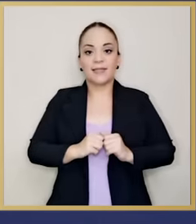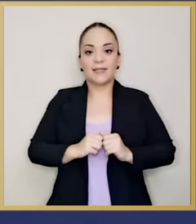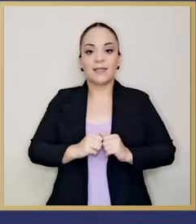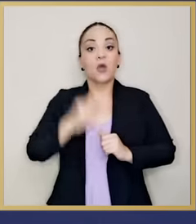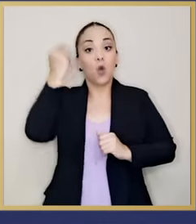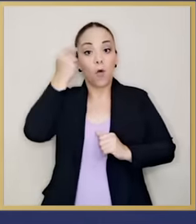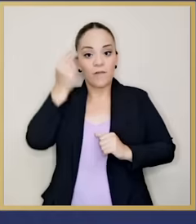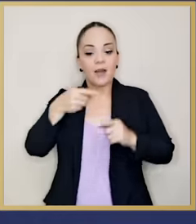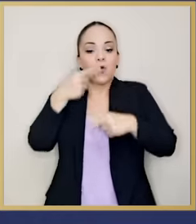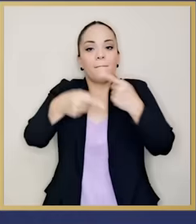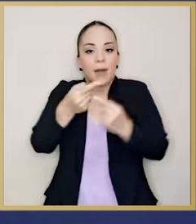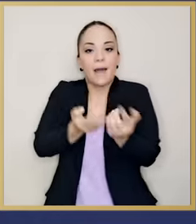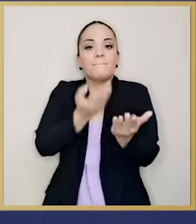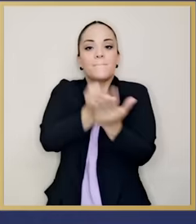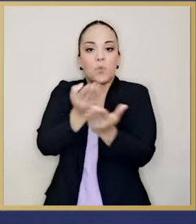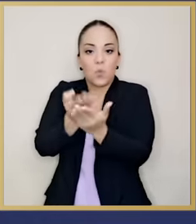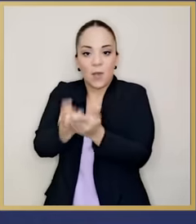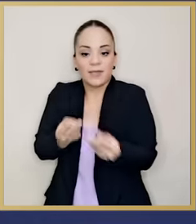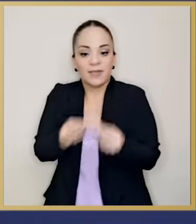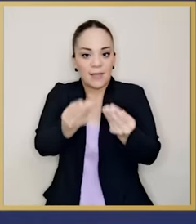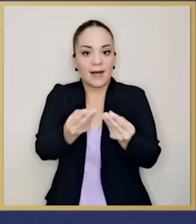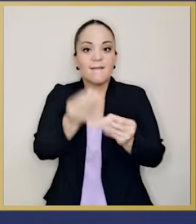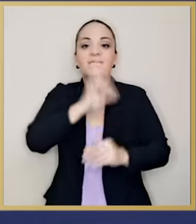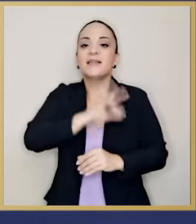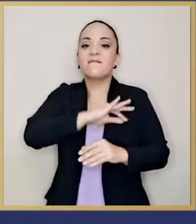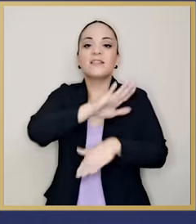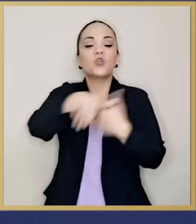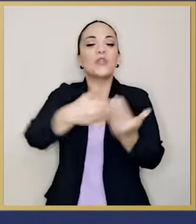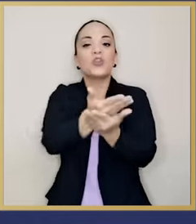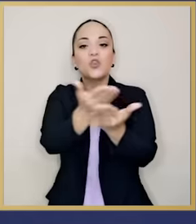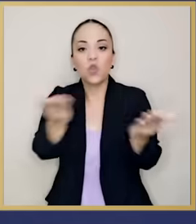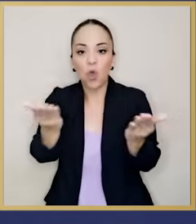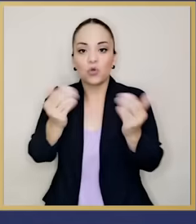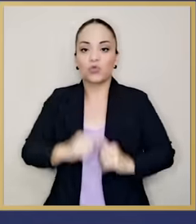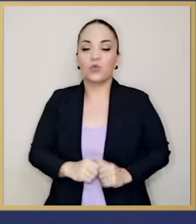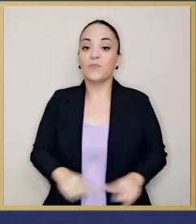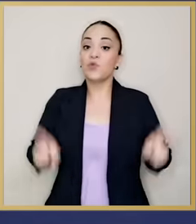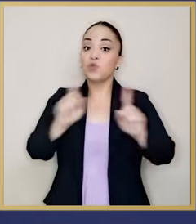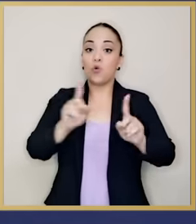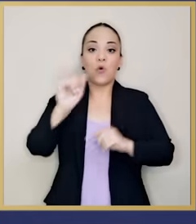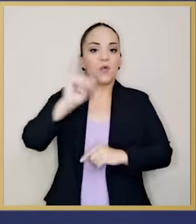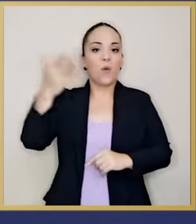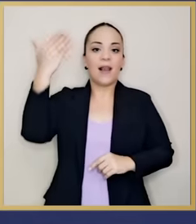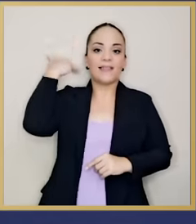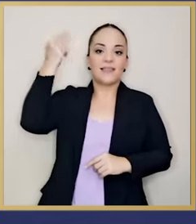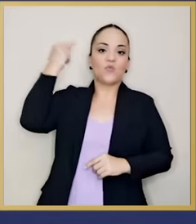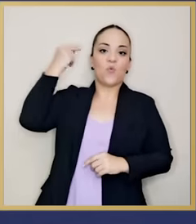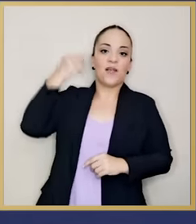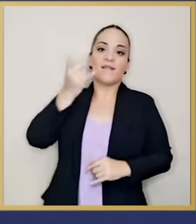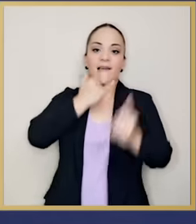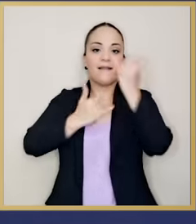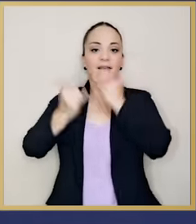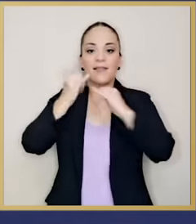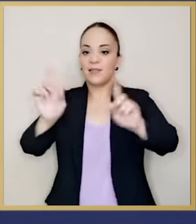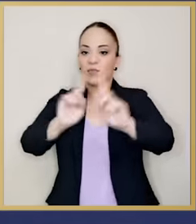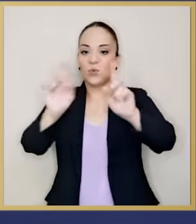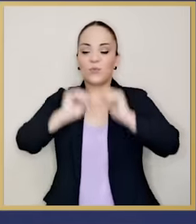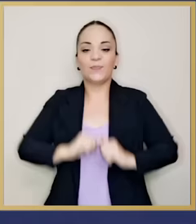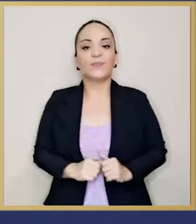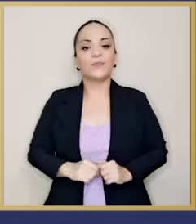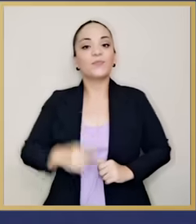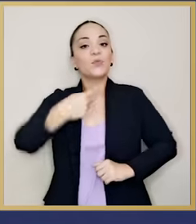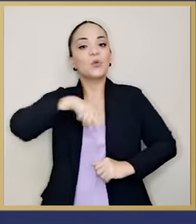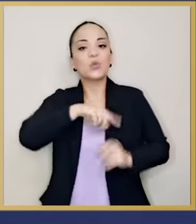propuestas para el beneficio de todos, para no repetir los errores. Vamos a hacer